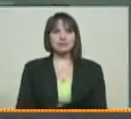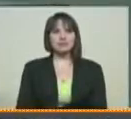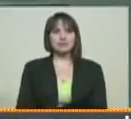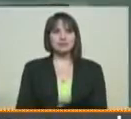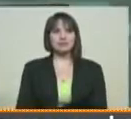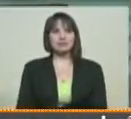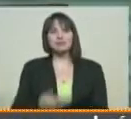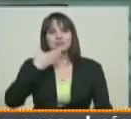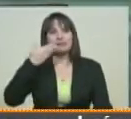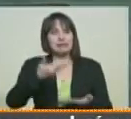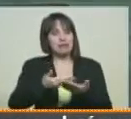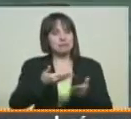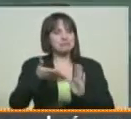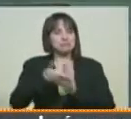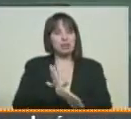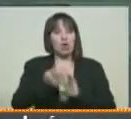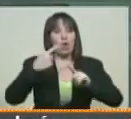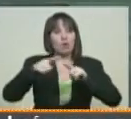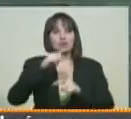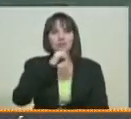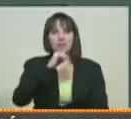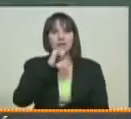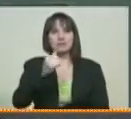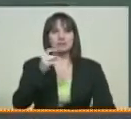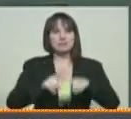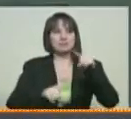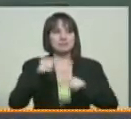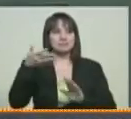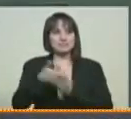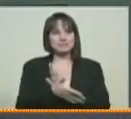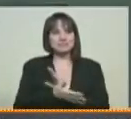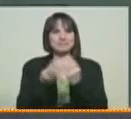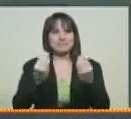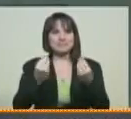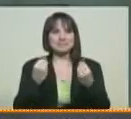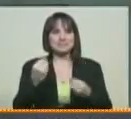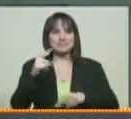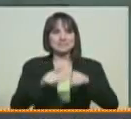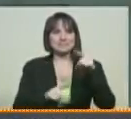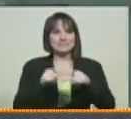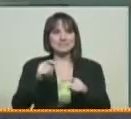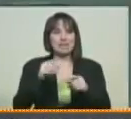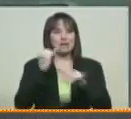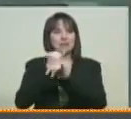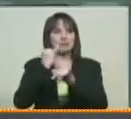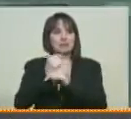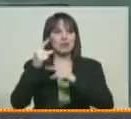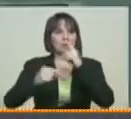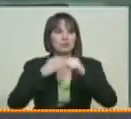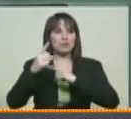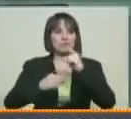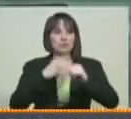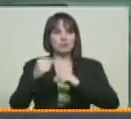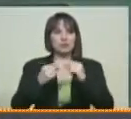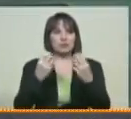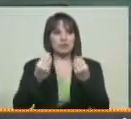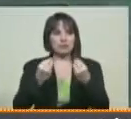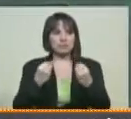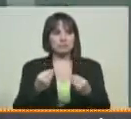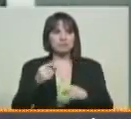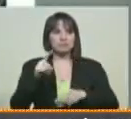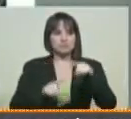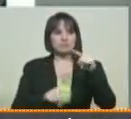Y a propósito de esto, el ministro del Poder Popular para Relaciones Exteriores, Jorge Arriaza, se expresó en la red social Twitter una vez que los venezolanos repatriados